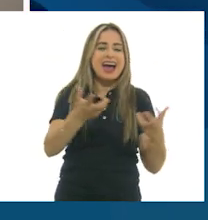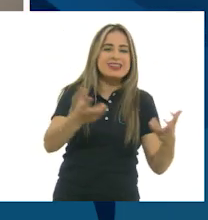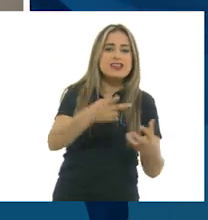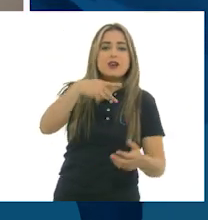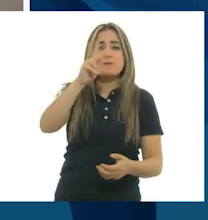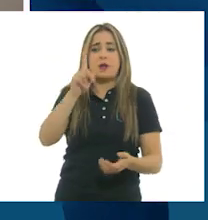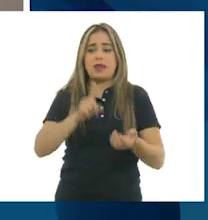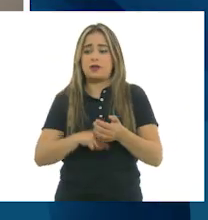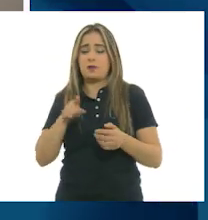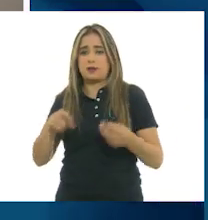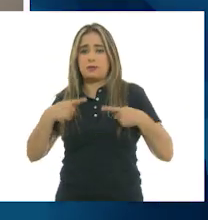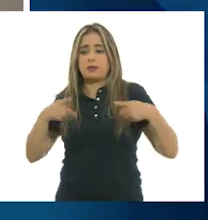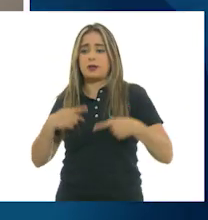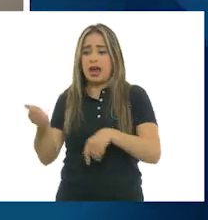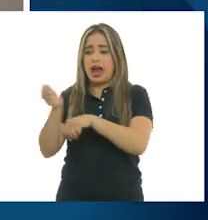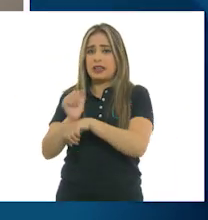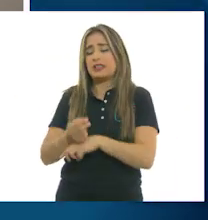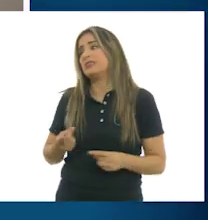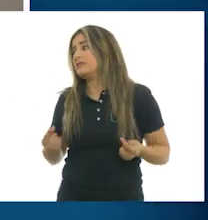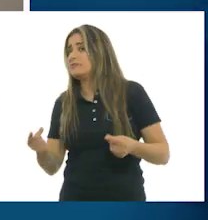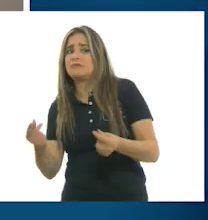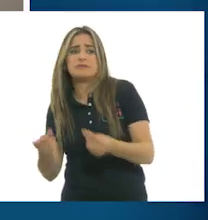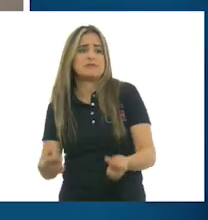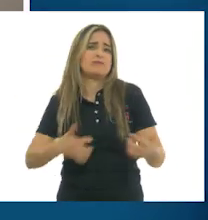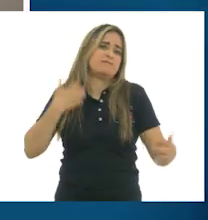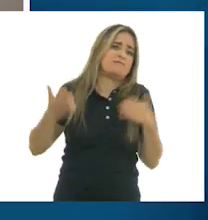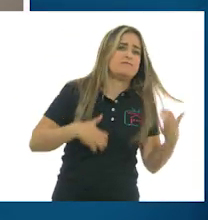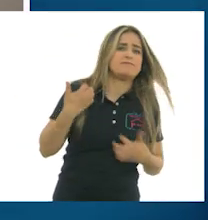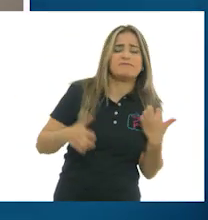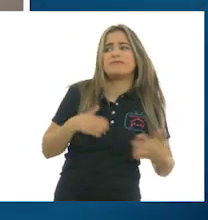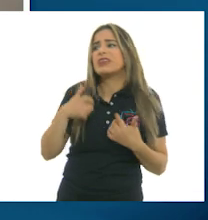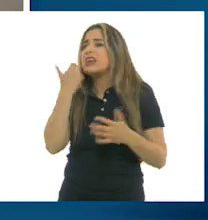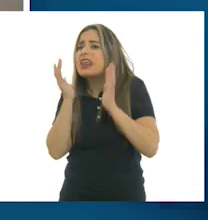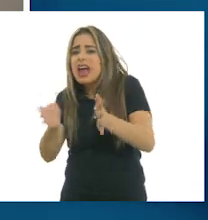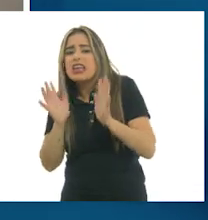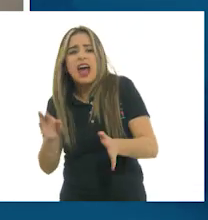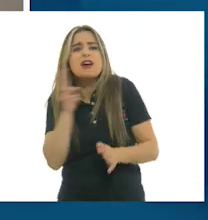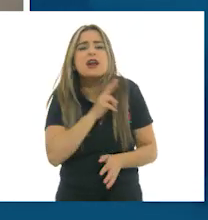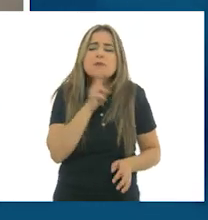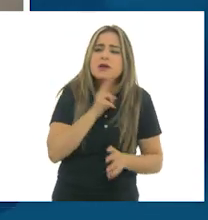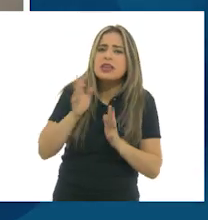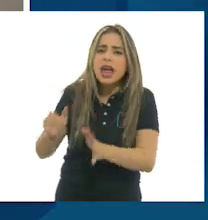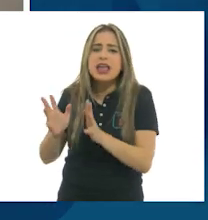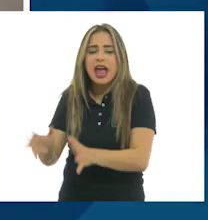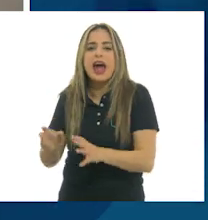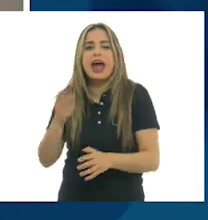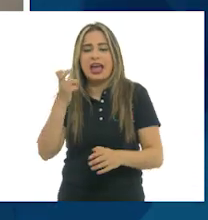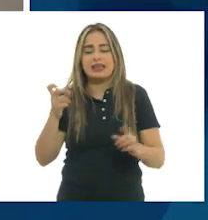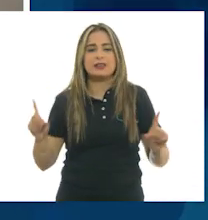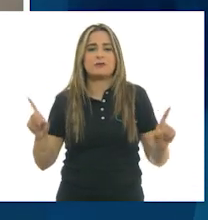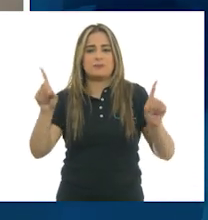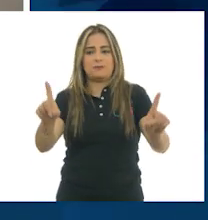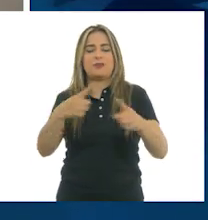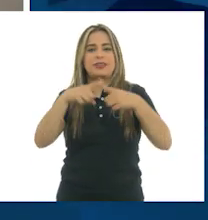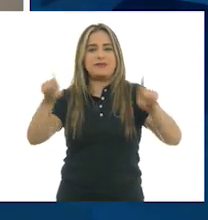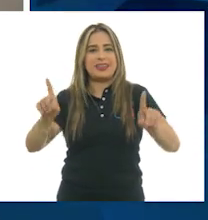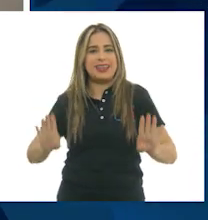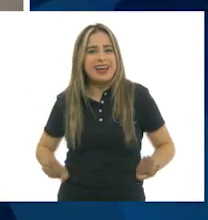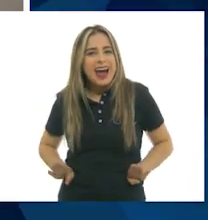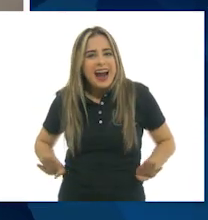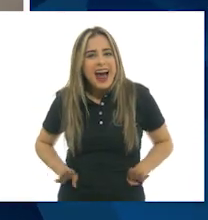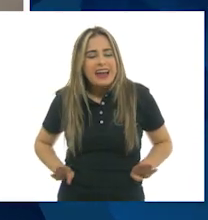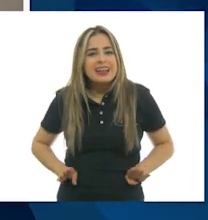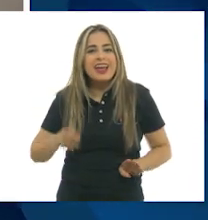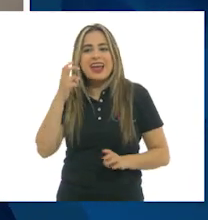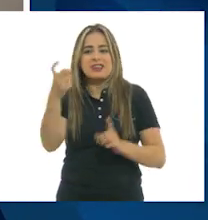personaje es impaciente y es enojón, entonces nos va a dar risa que él intente hacer algo y no pueda